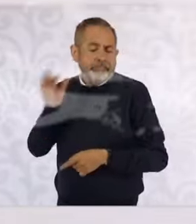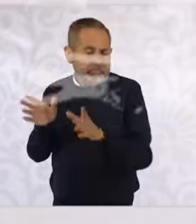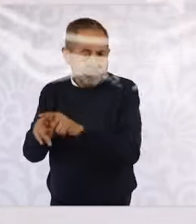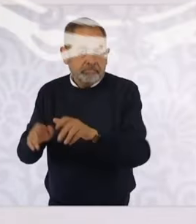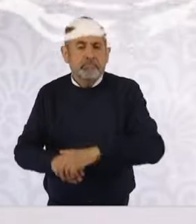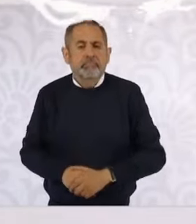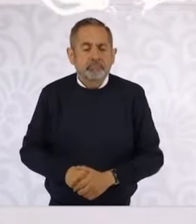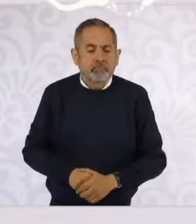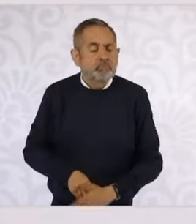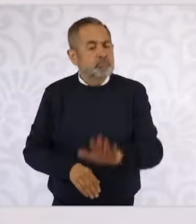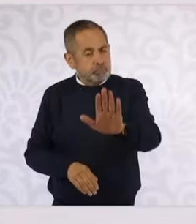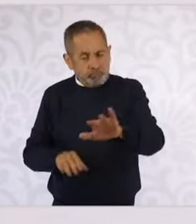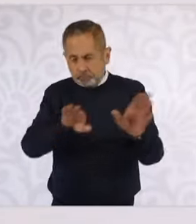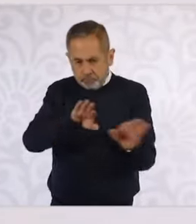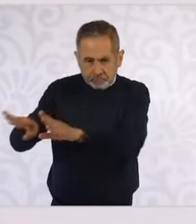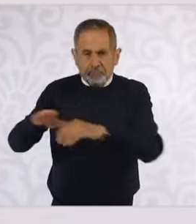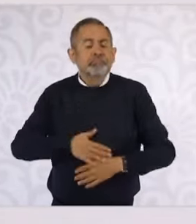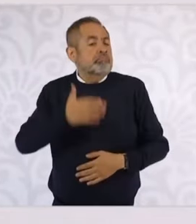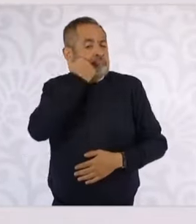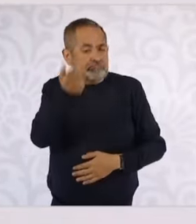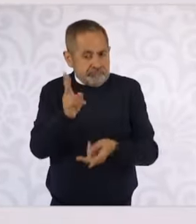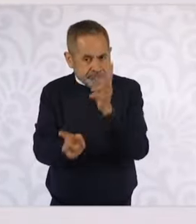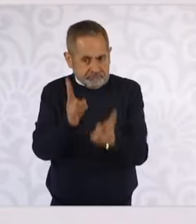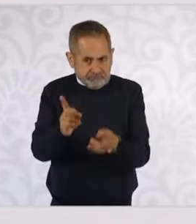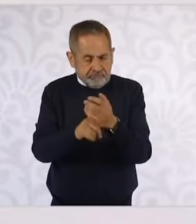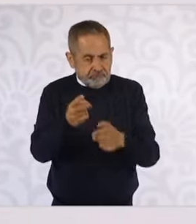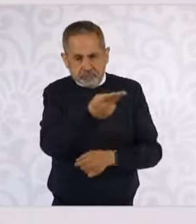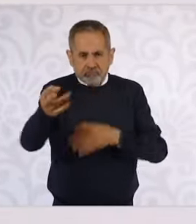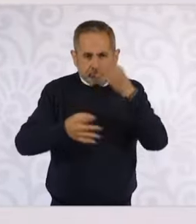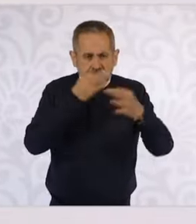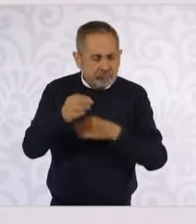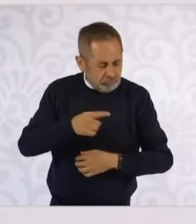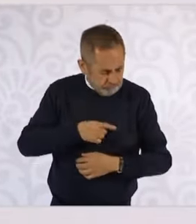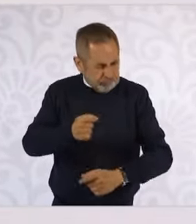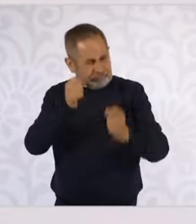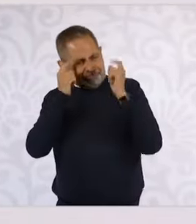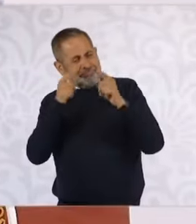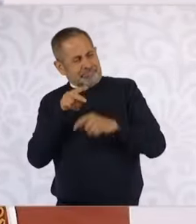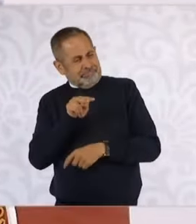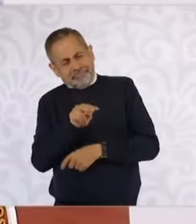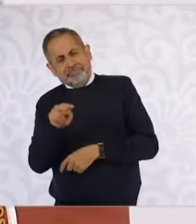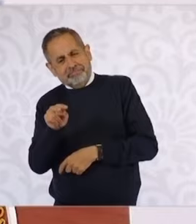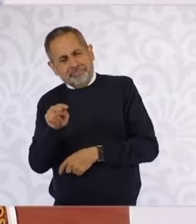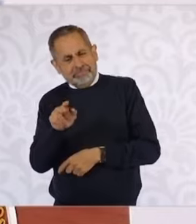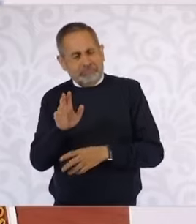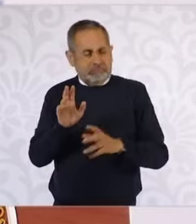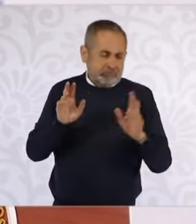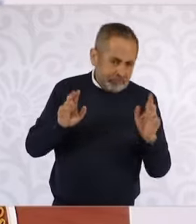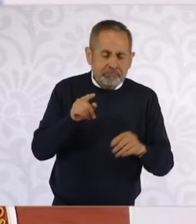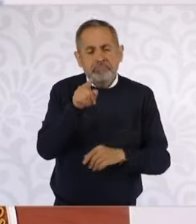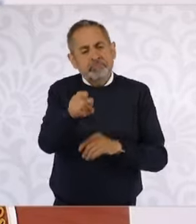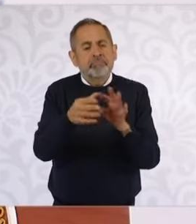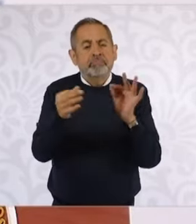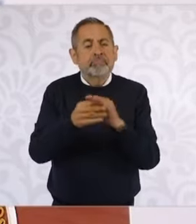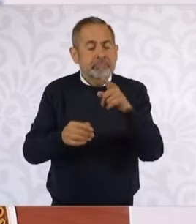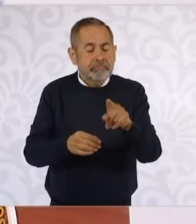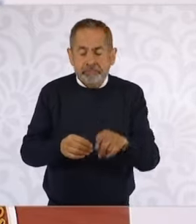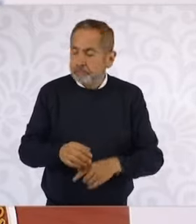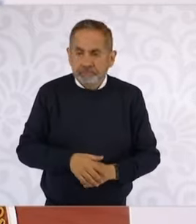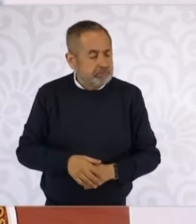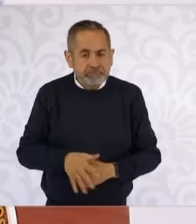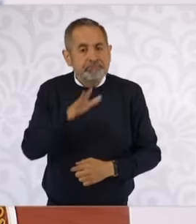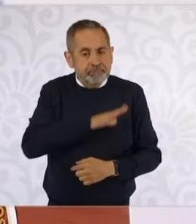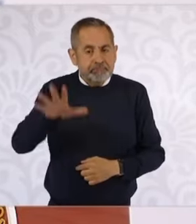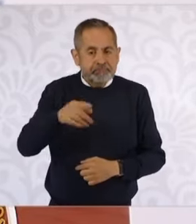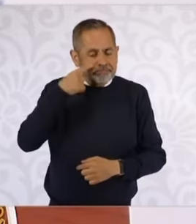Quiero comentarles algo porque me llama la atención y además la verdad es increíble